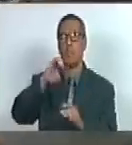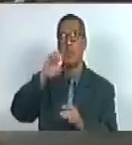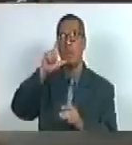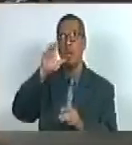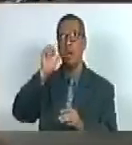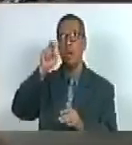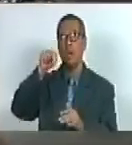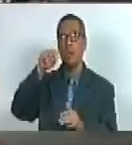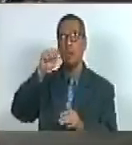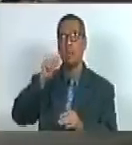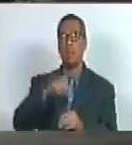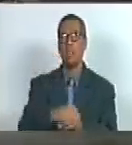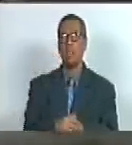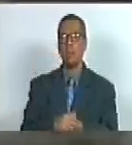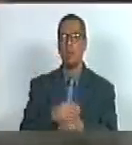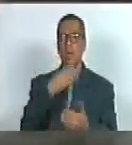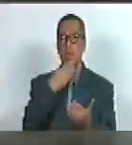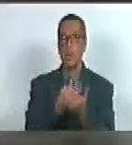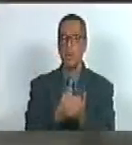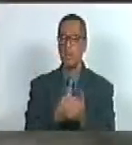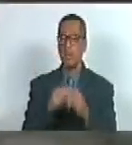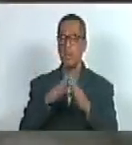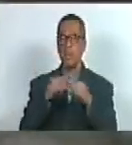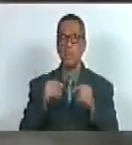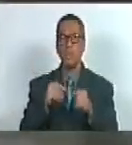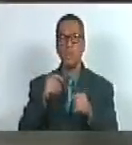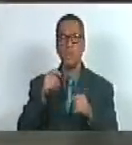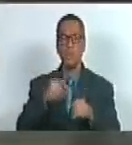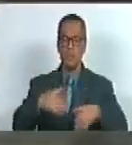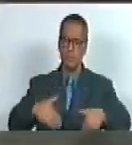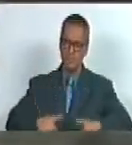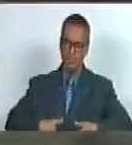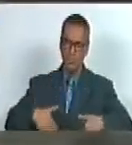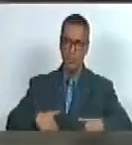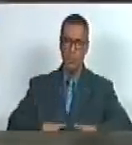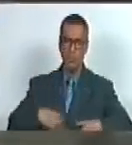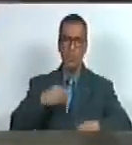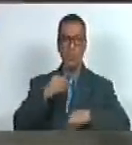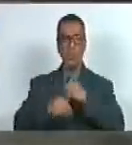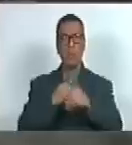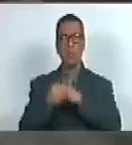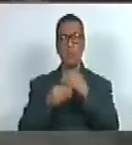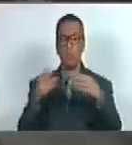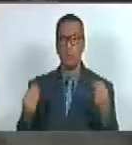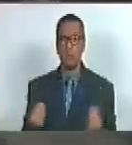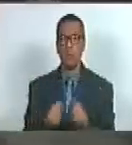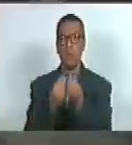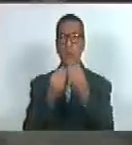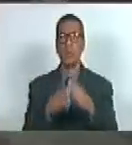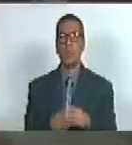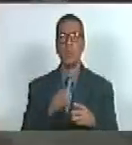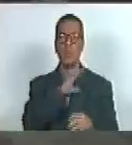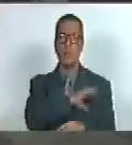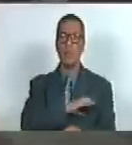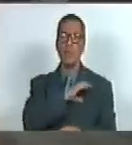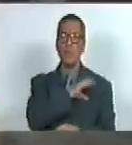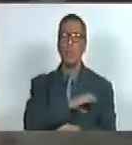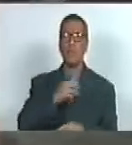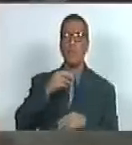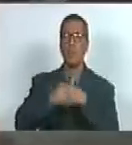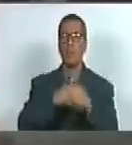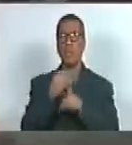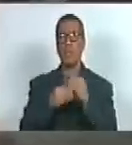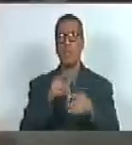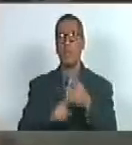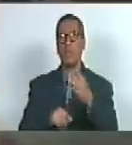es gracias a todo este esfuerzo que se realizó en conjunto con la comisión que hizo